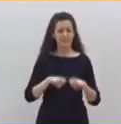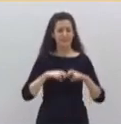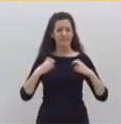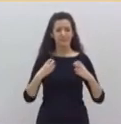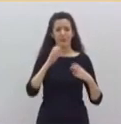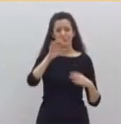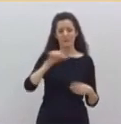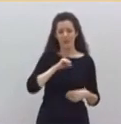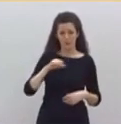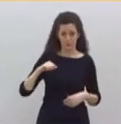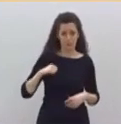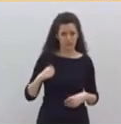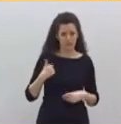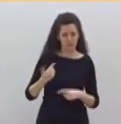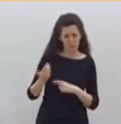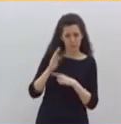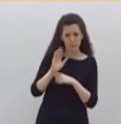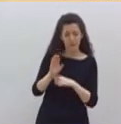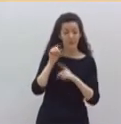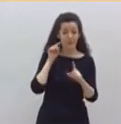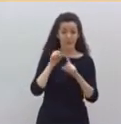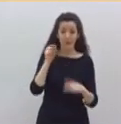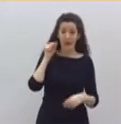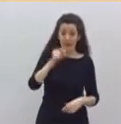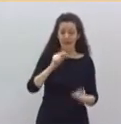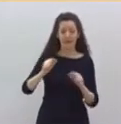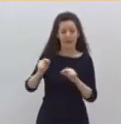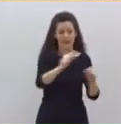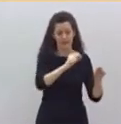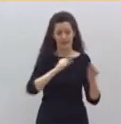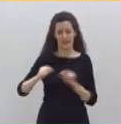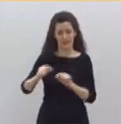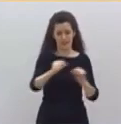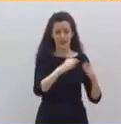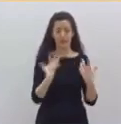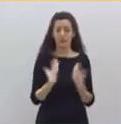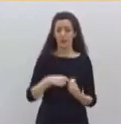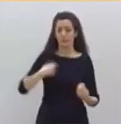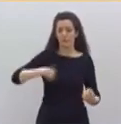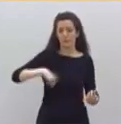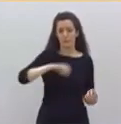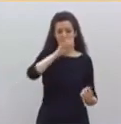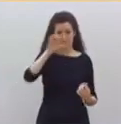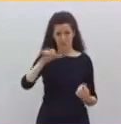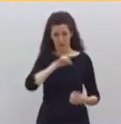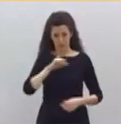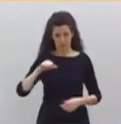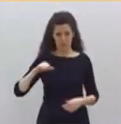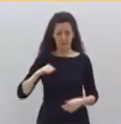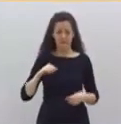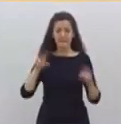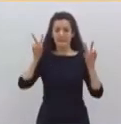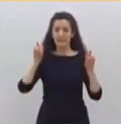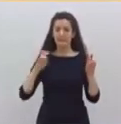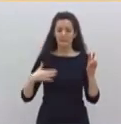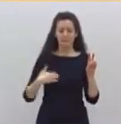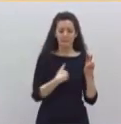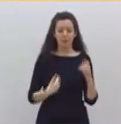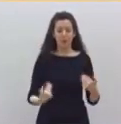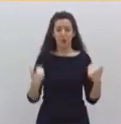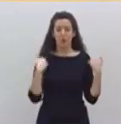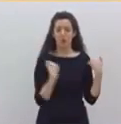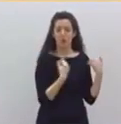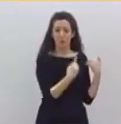videoconferencias opacas con los presidentes de las comunidades autónomas las medidas de su competencia, como la atención